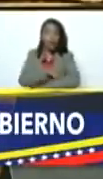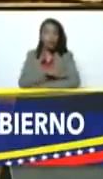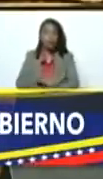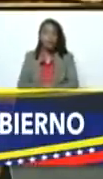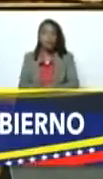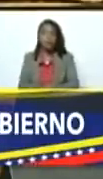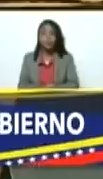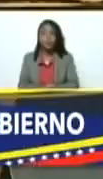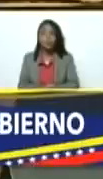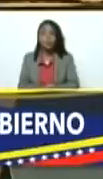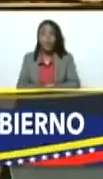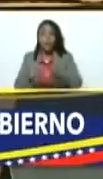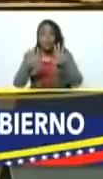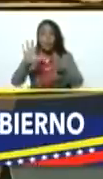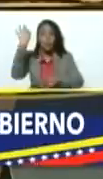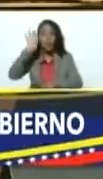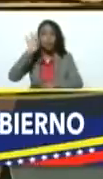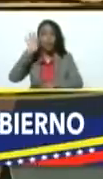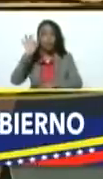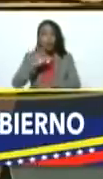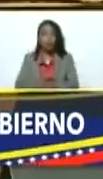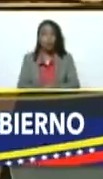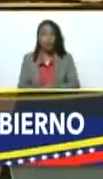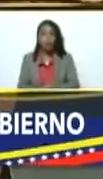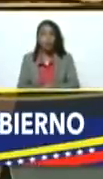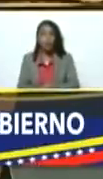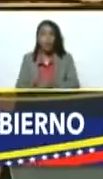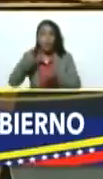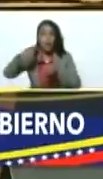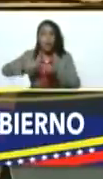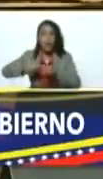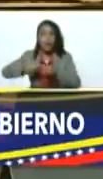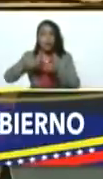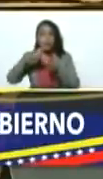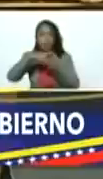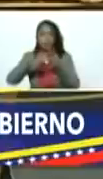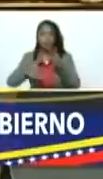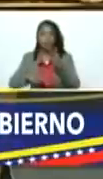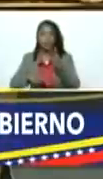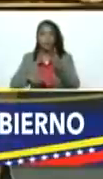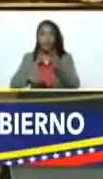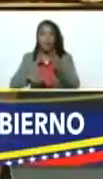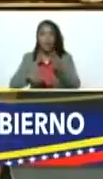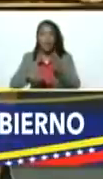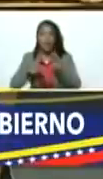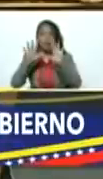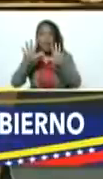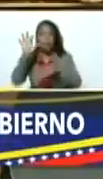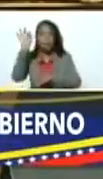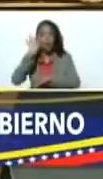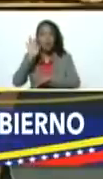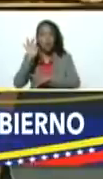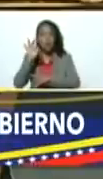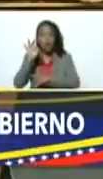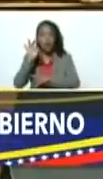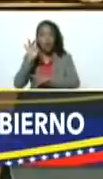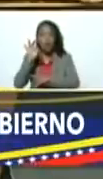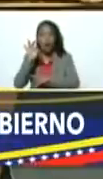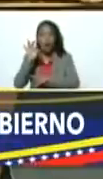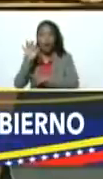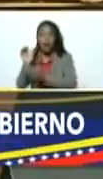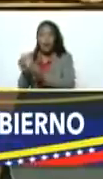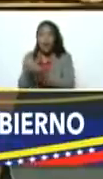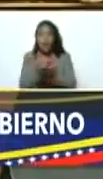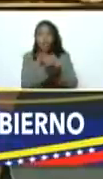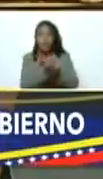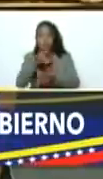10% en gas y 10% en desechos sólidos